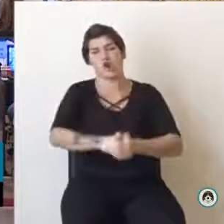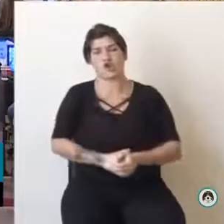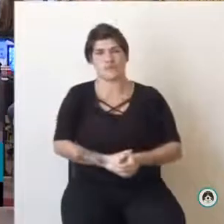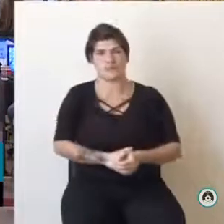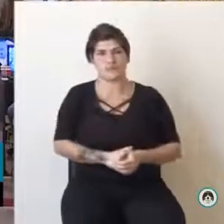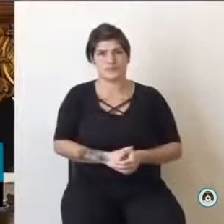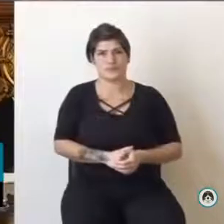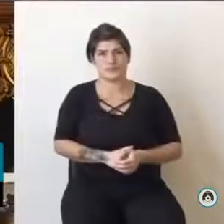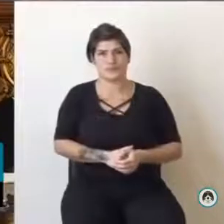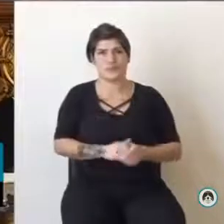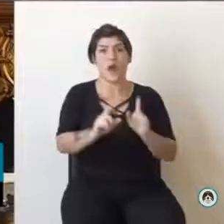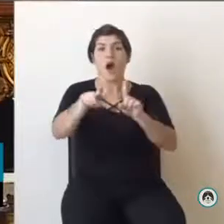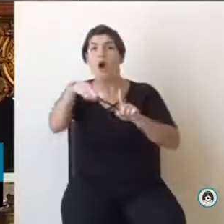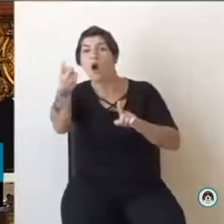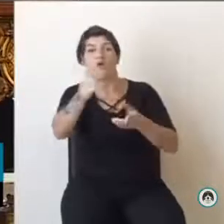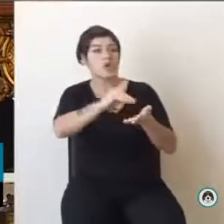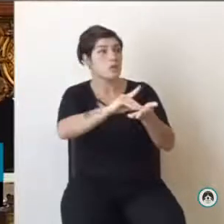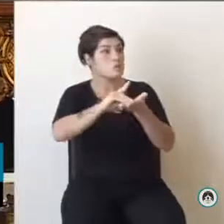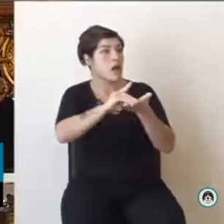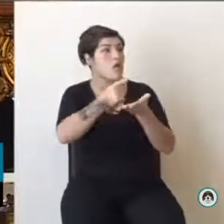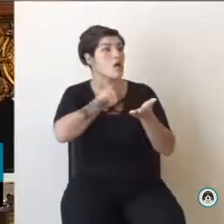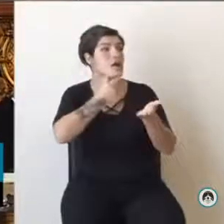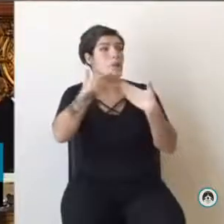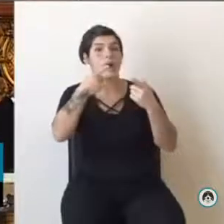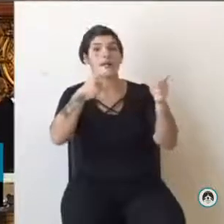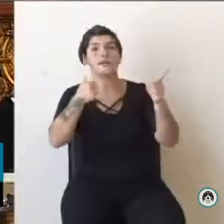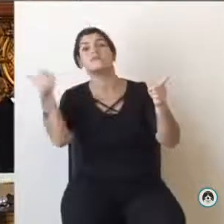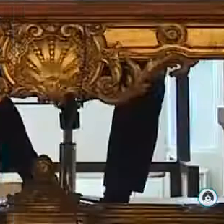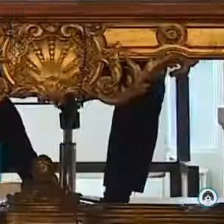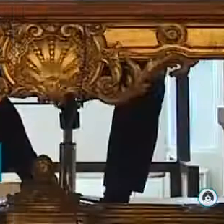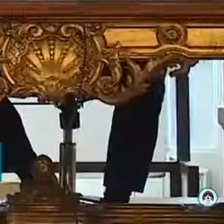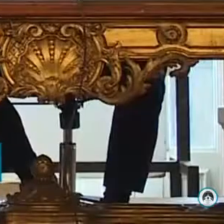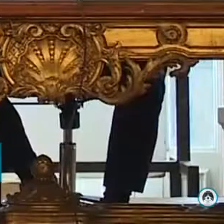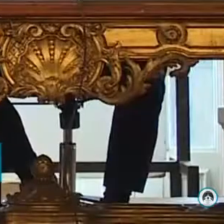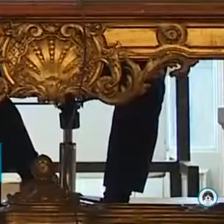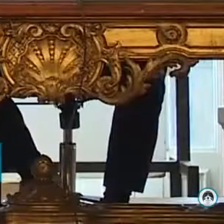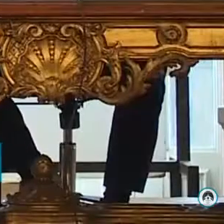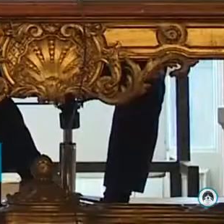¿Algún diputado más que quiera hacer? Diputada Marta Martínez.